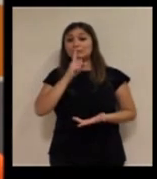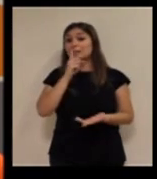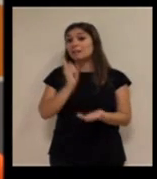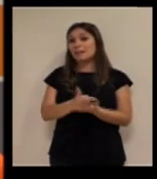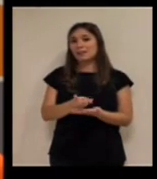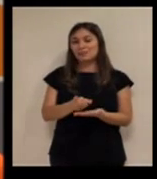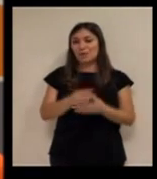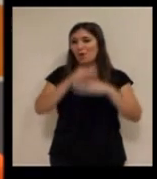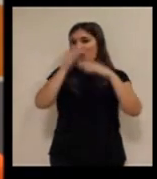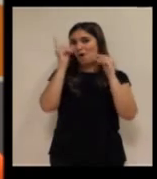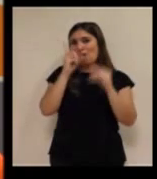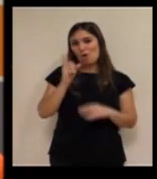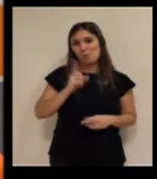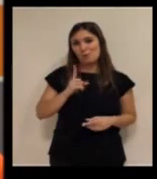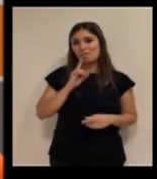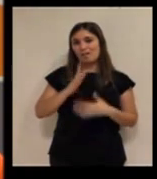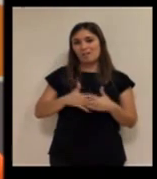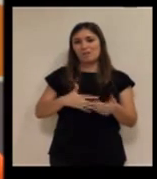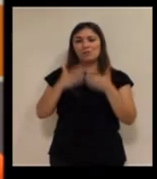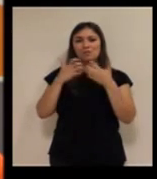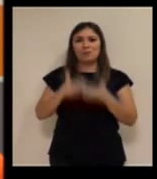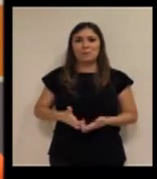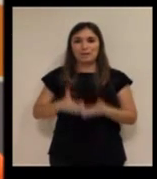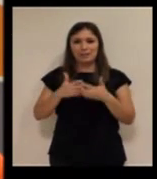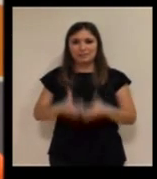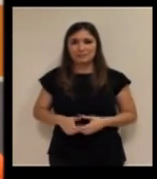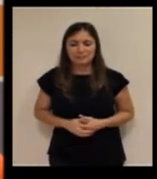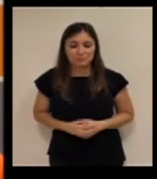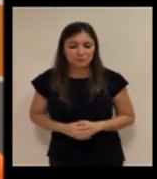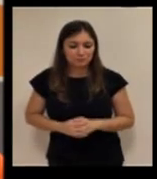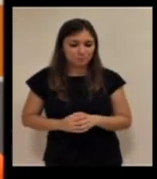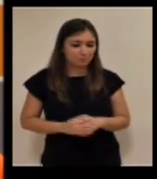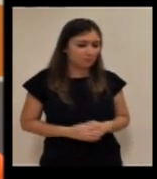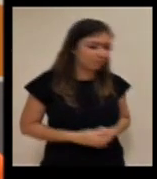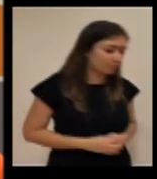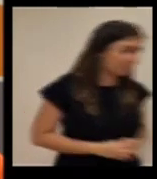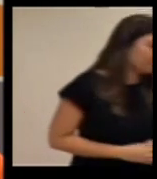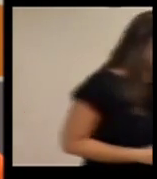y ese reto no tiene que olvidarlo los fabricantes